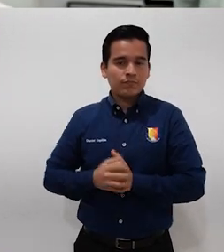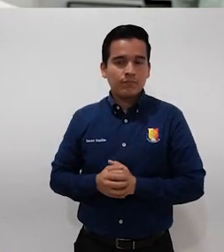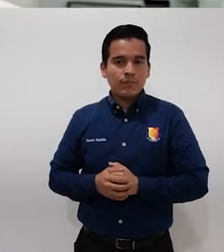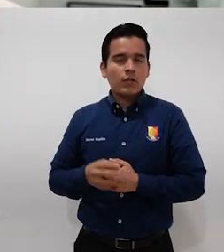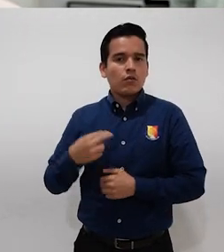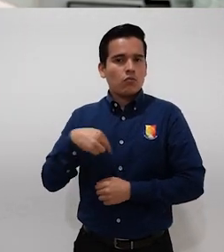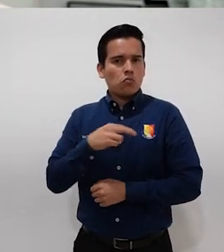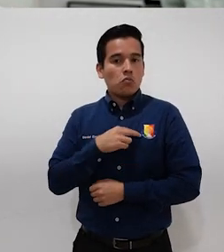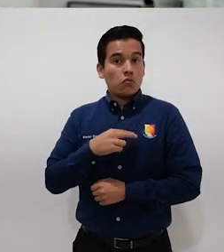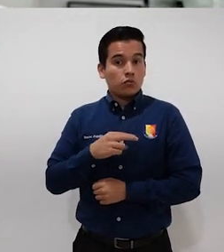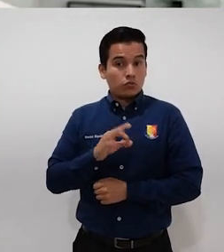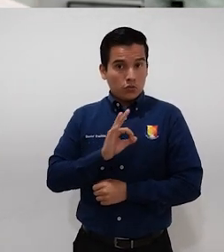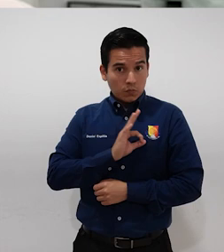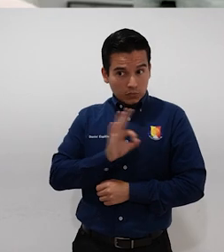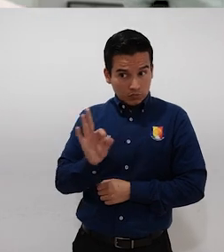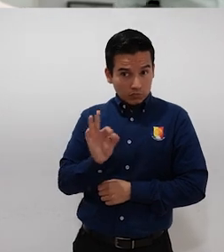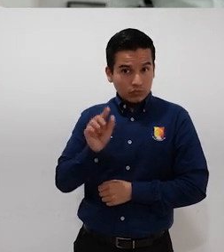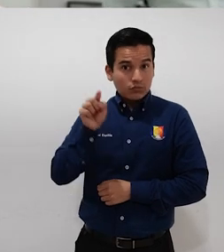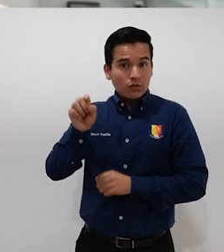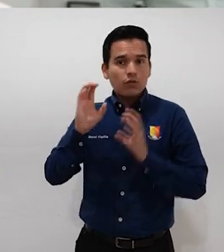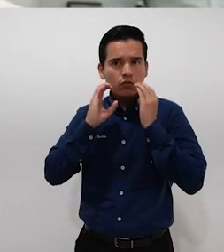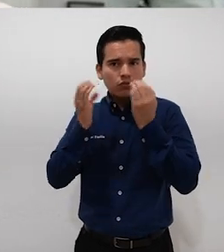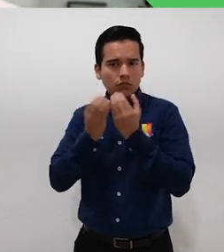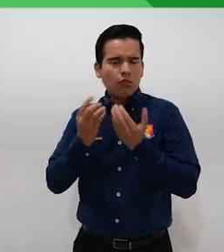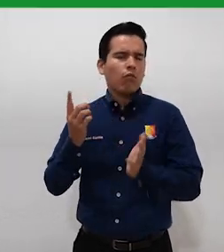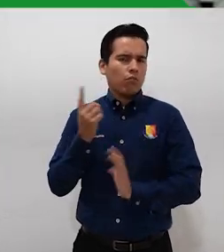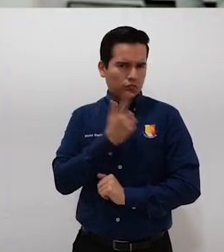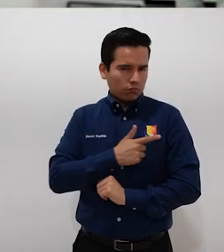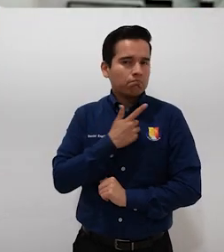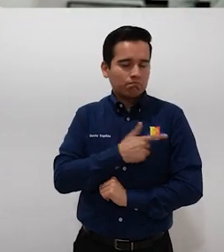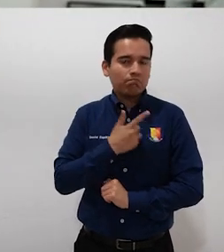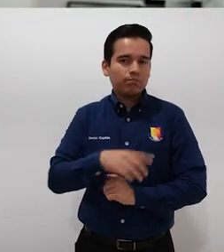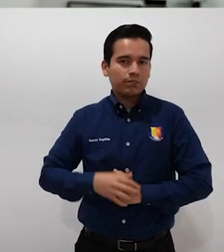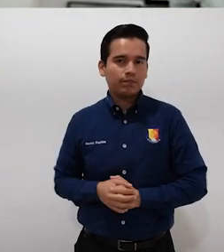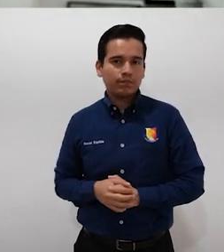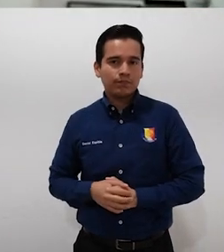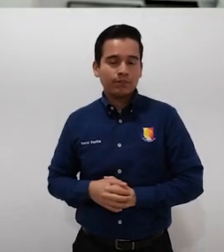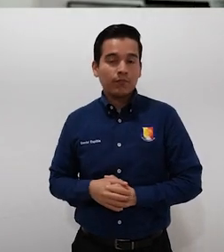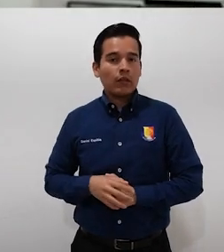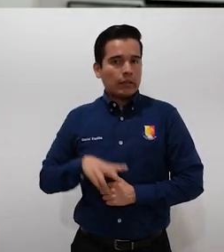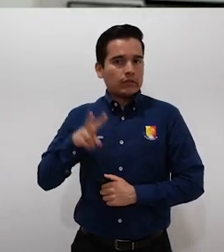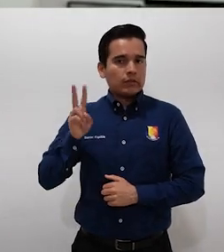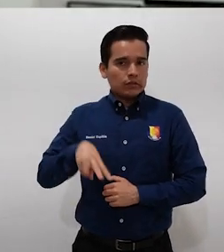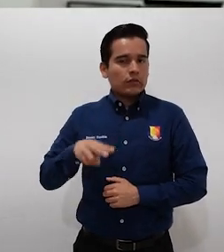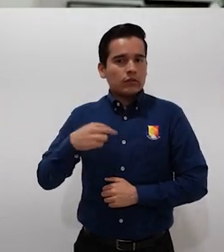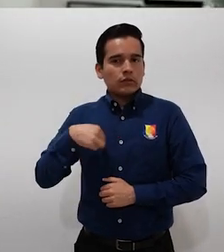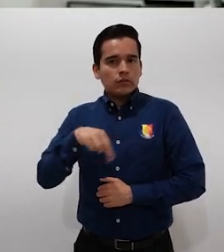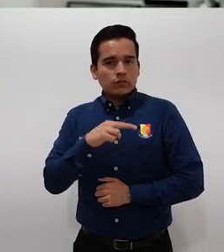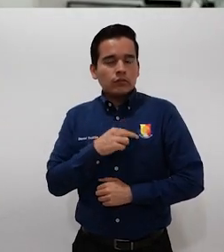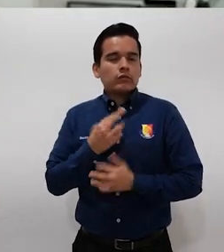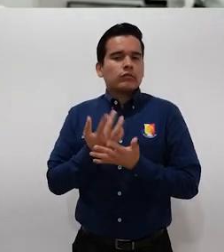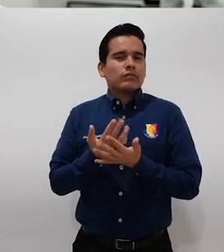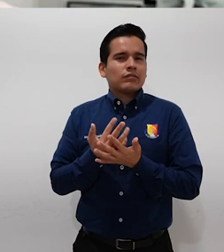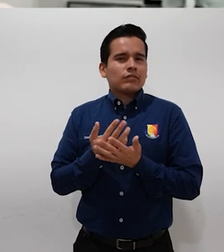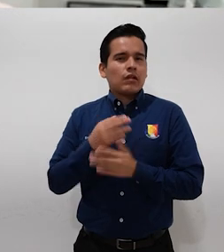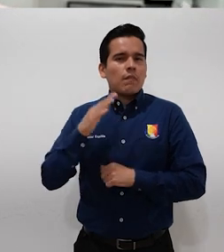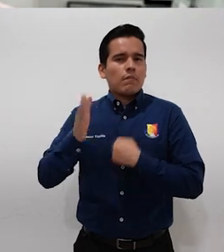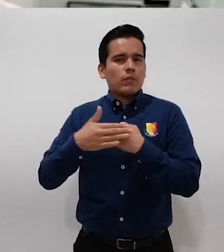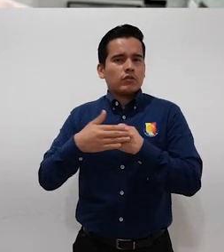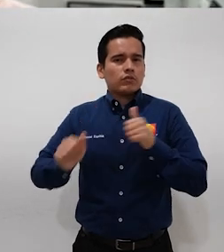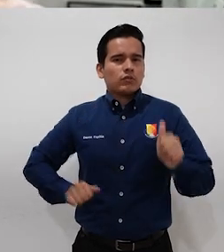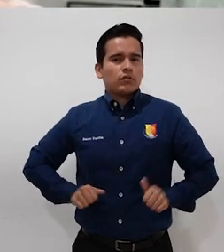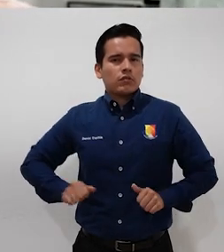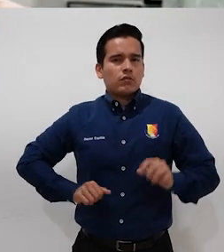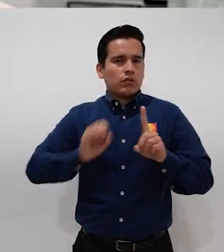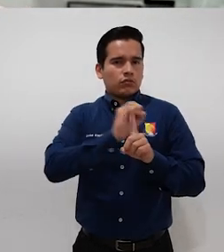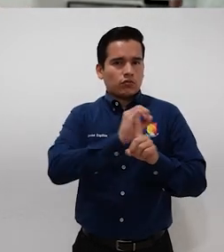si tenemos oportunidad de presentarlos aquí en el Congreso lo haremos con todo gusto. La verdad, la verdad, vamos a esperar la agenda que nos proponga el orden del